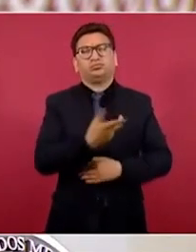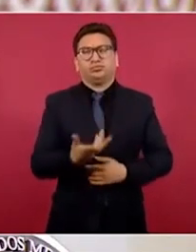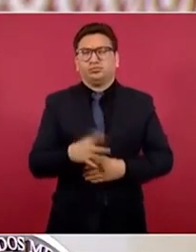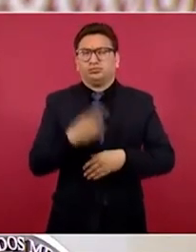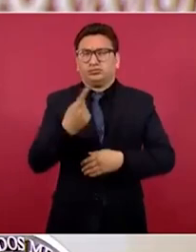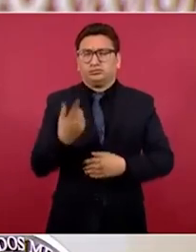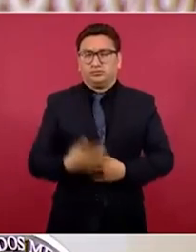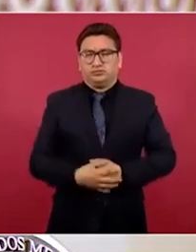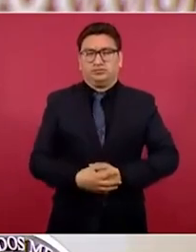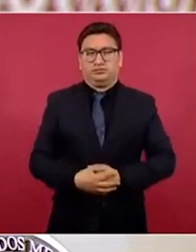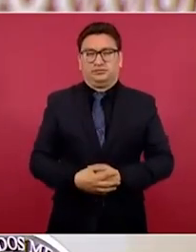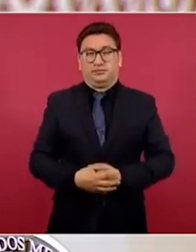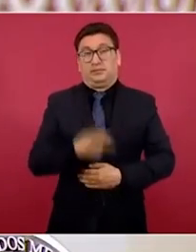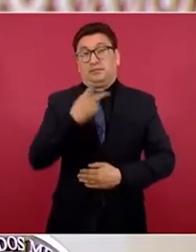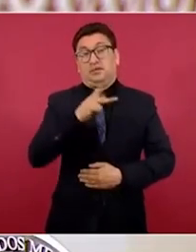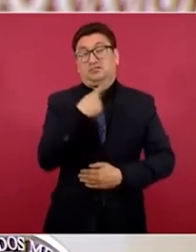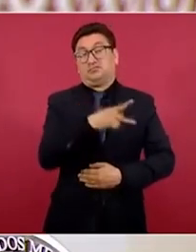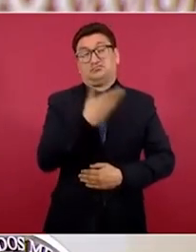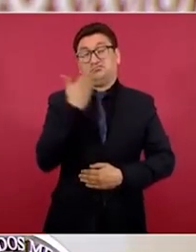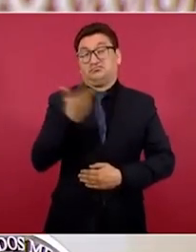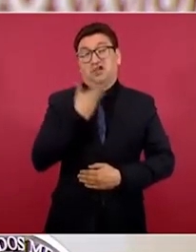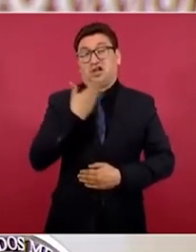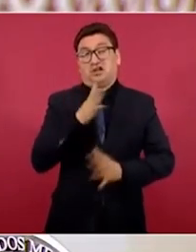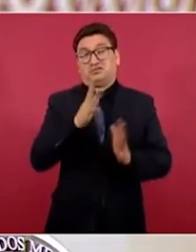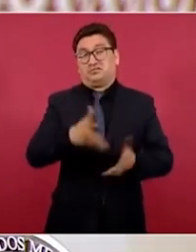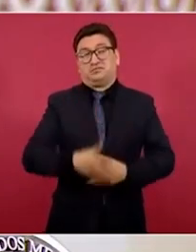ya es su costumbre hacerlo.